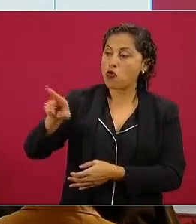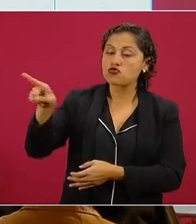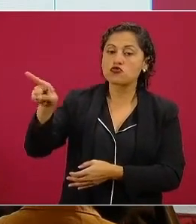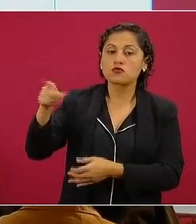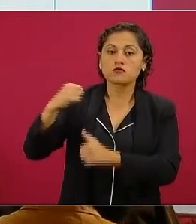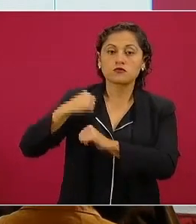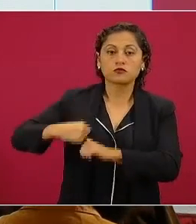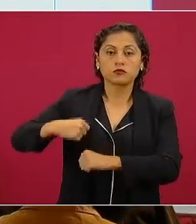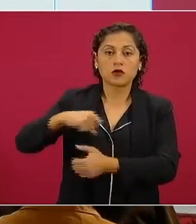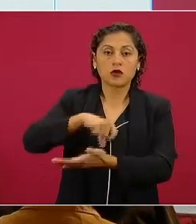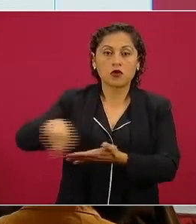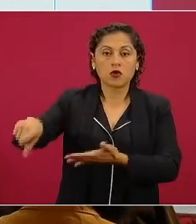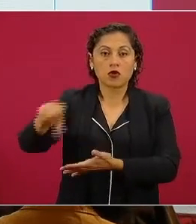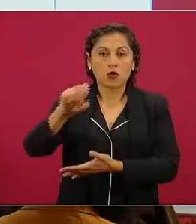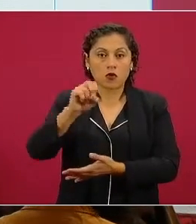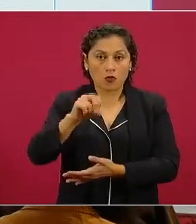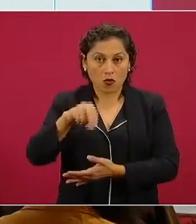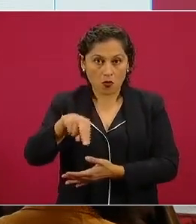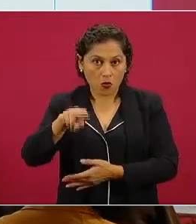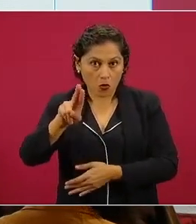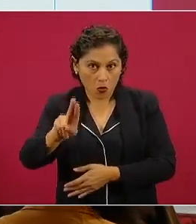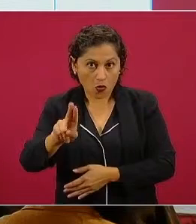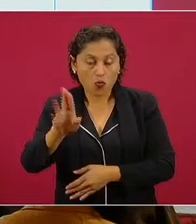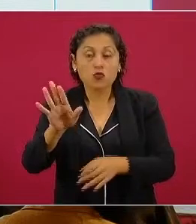por toda la corrupción que existía